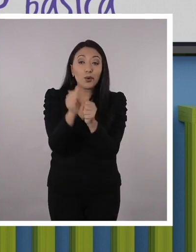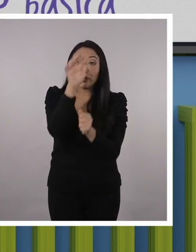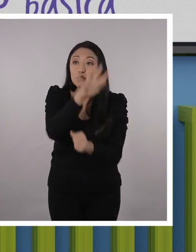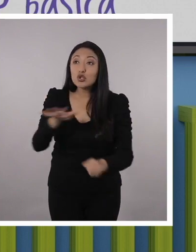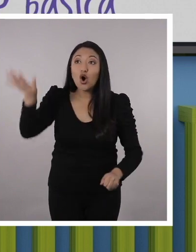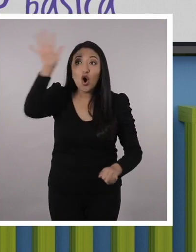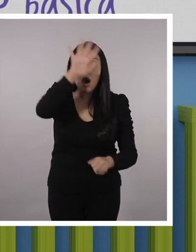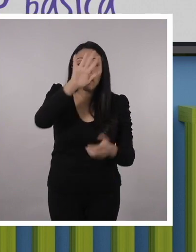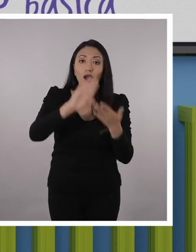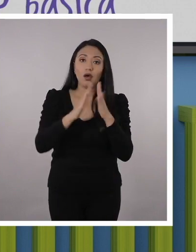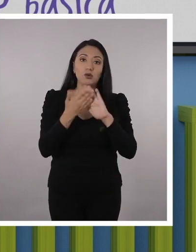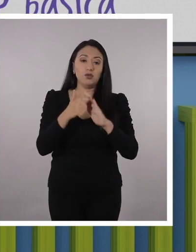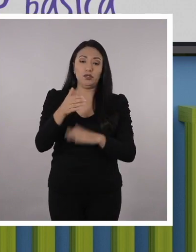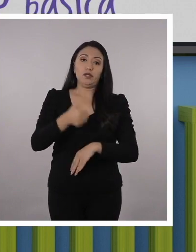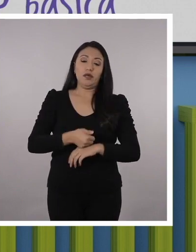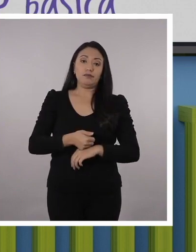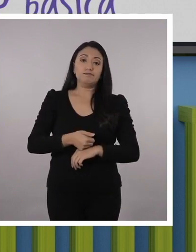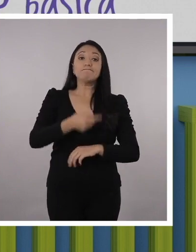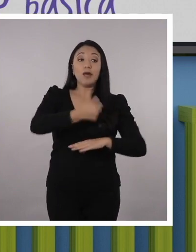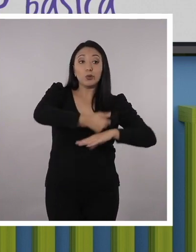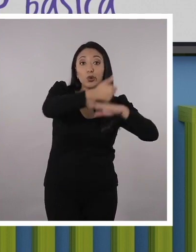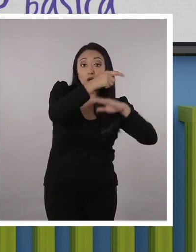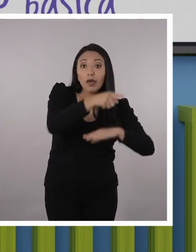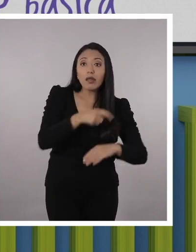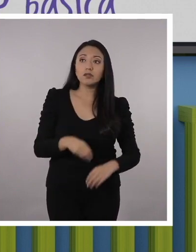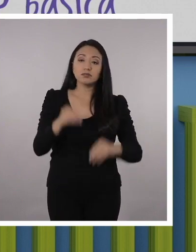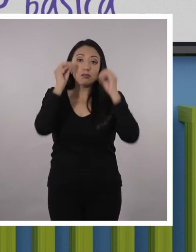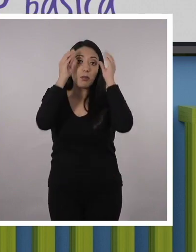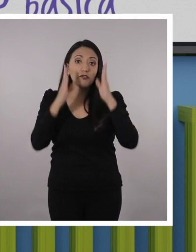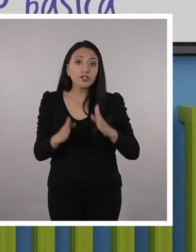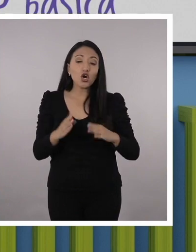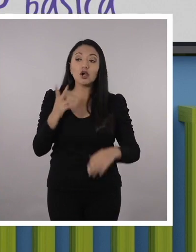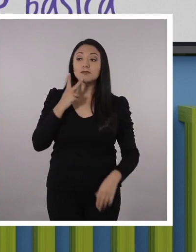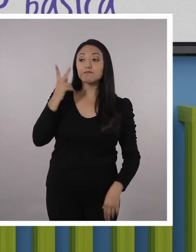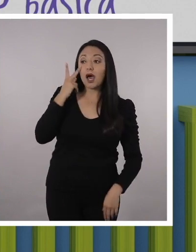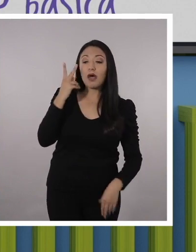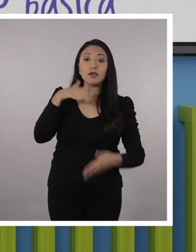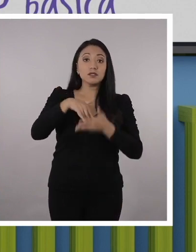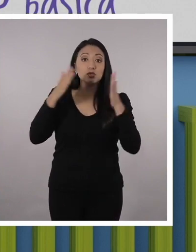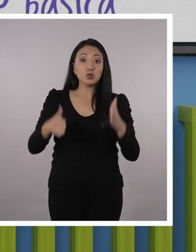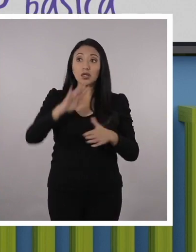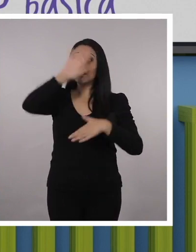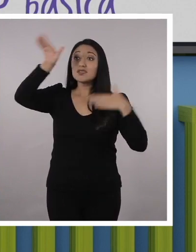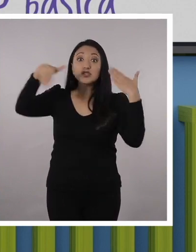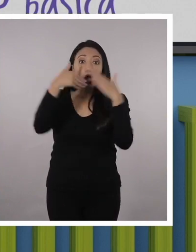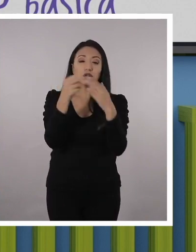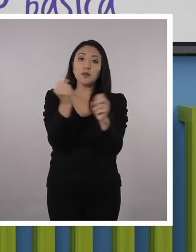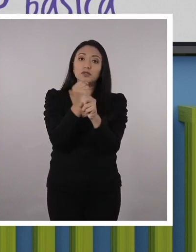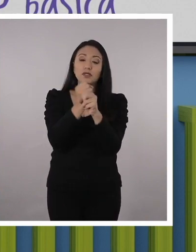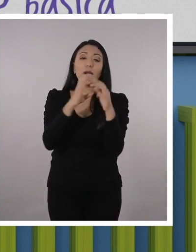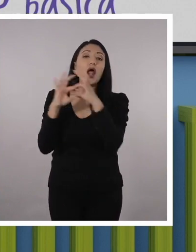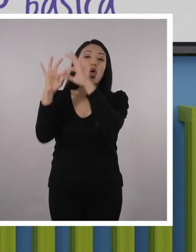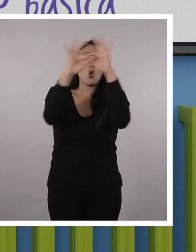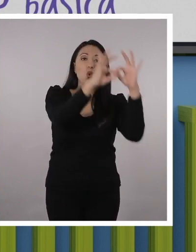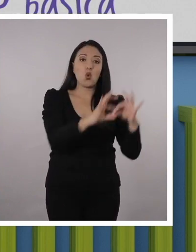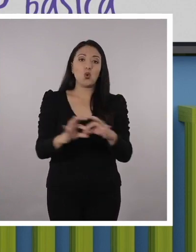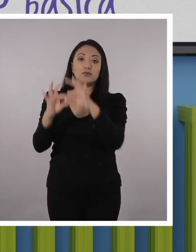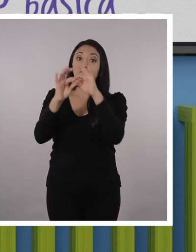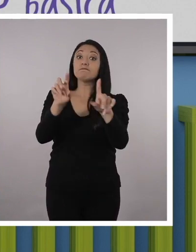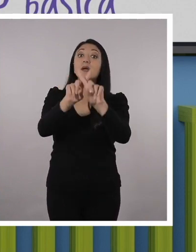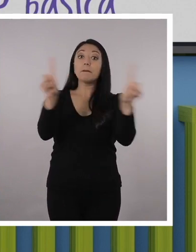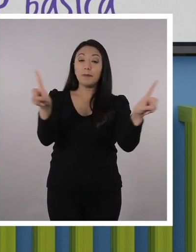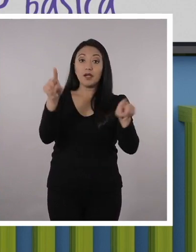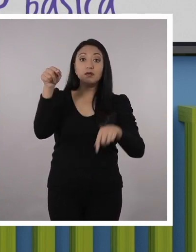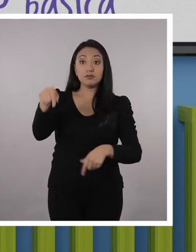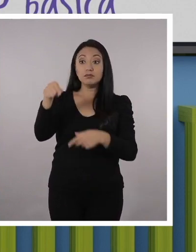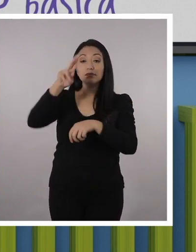conjunto con toda la comunidad educativa, autoridades, maestros, padres de familia y estudiantes. Pero recuerden, también necesitamos